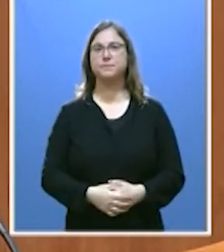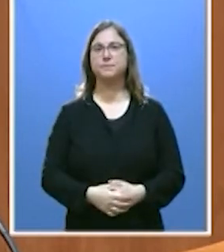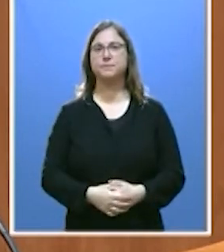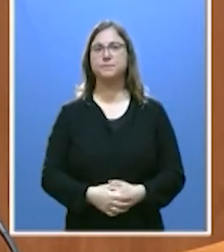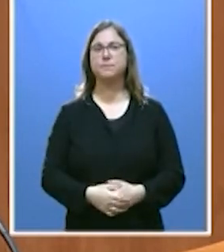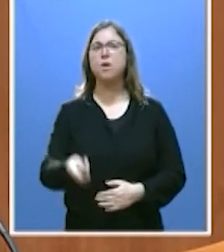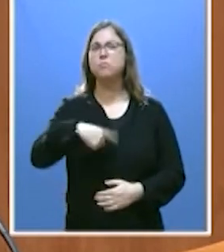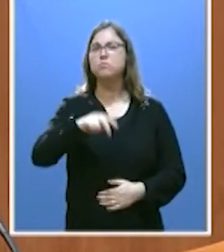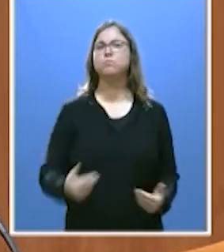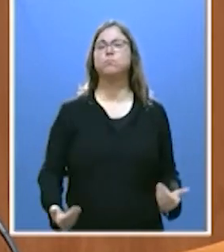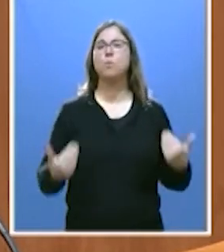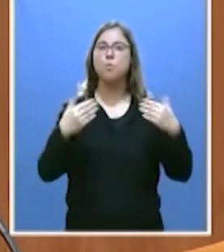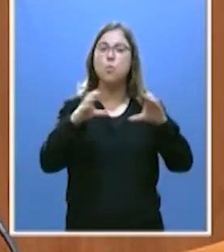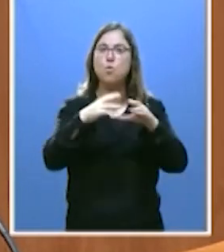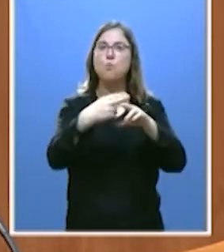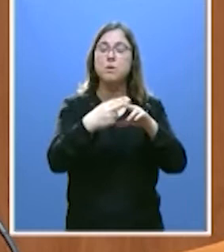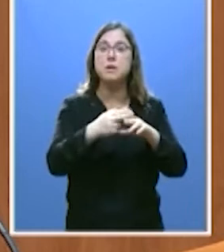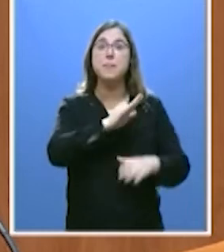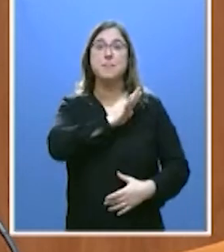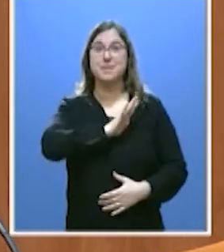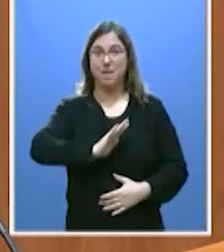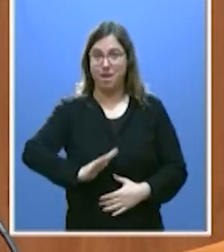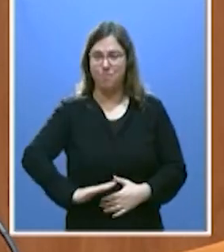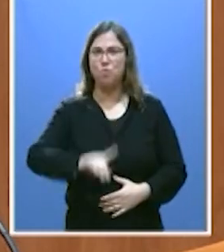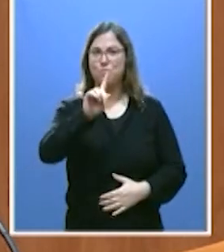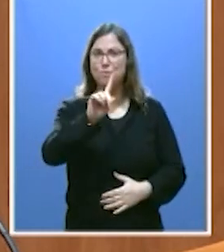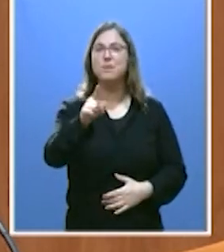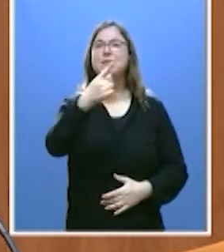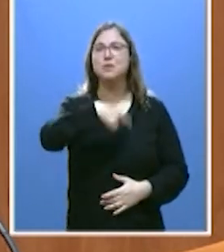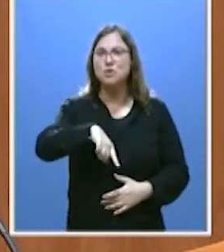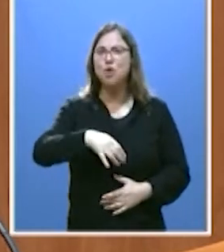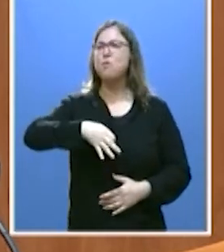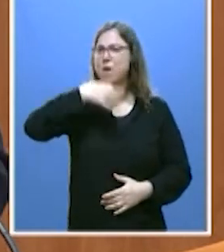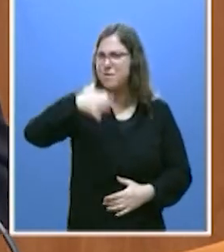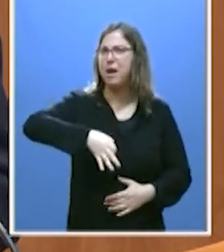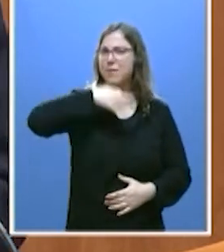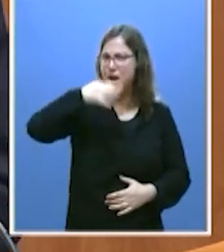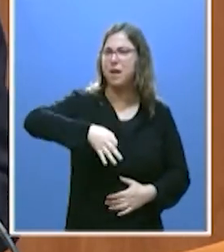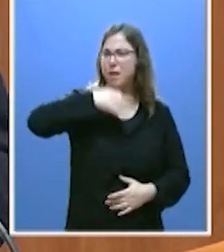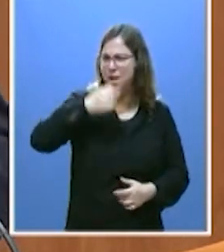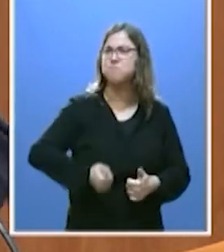Somos un partido, de momento, y les va a pesar porque vamos a durar más de lo que usted cree. Miren,